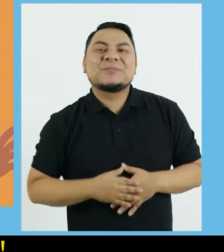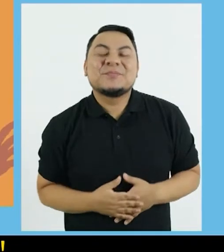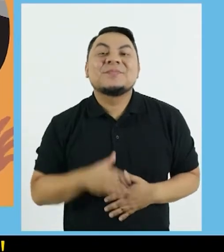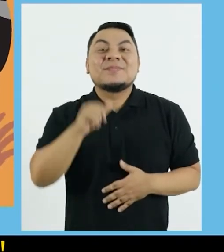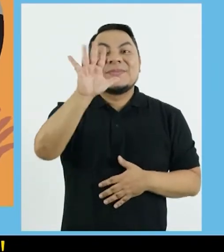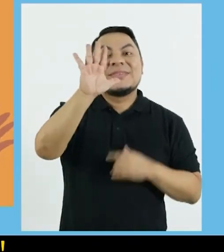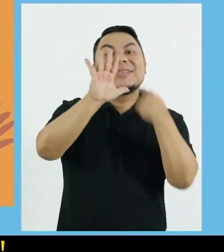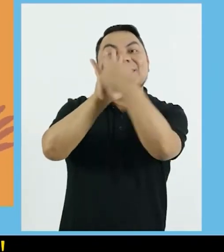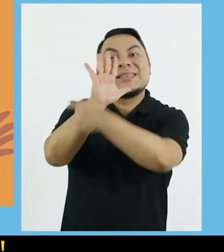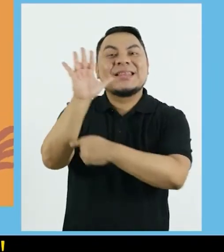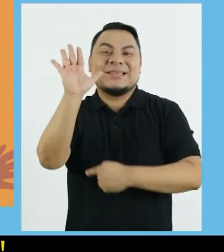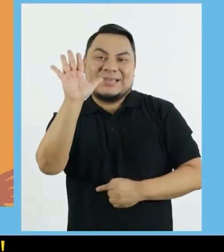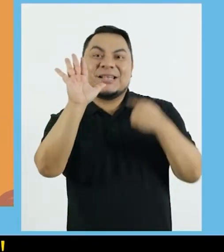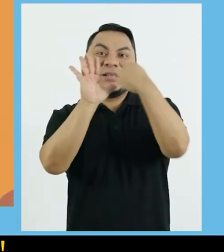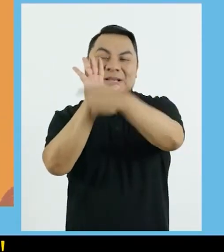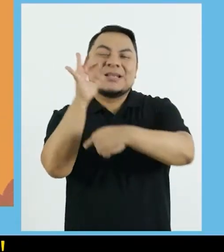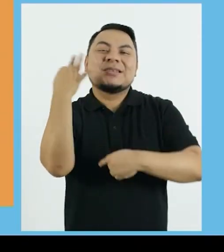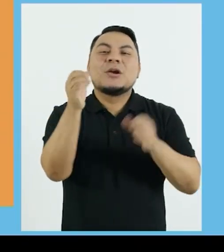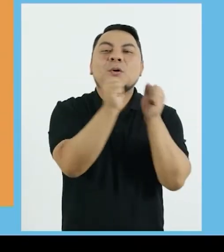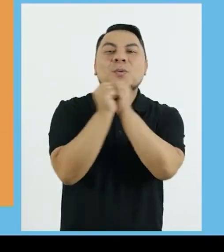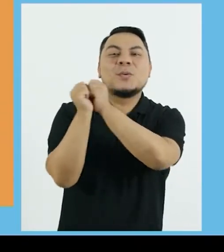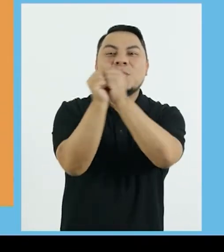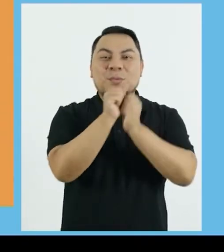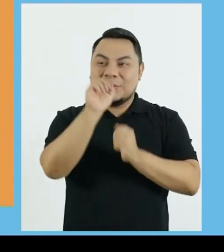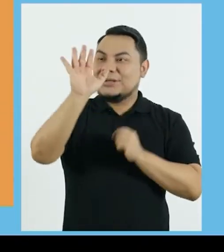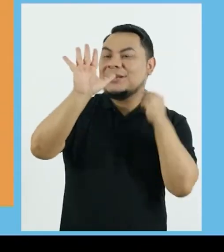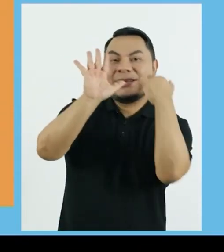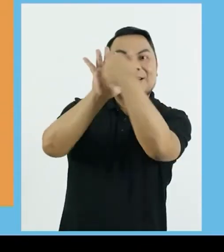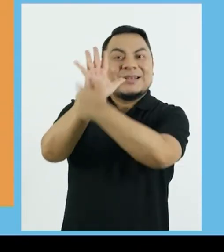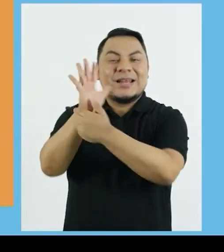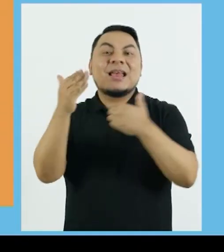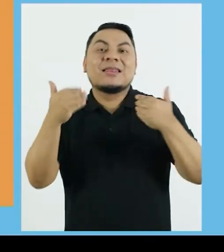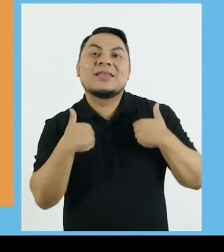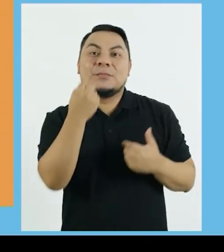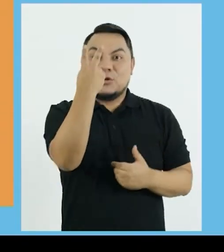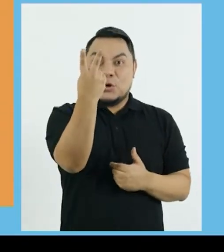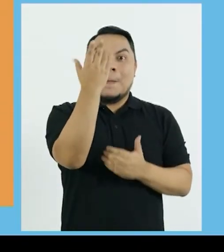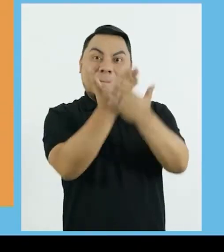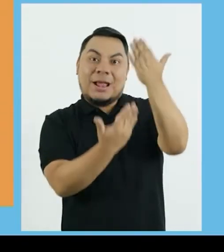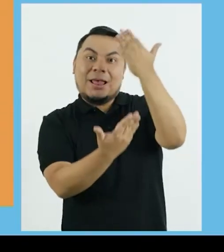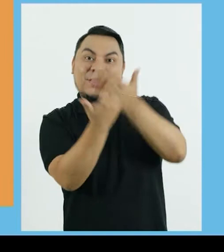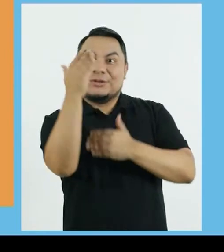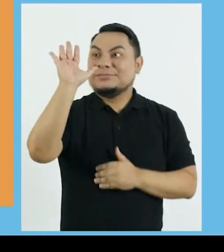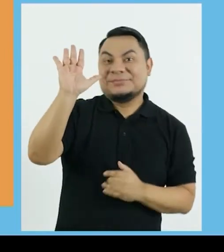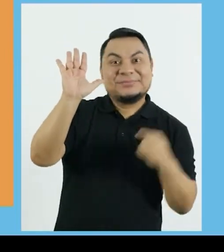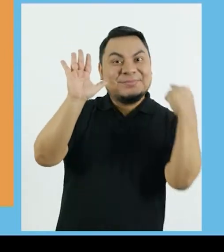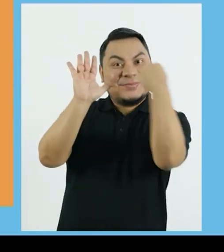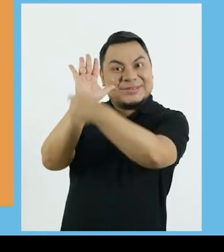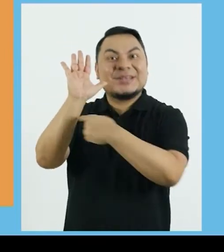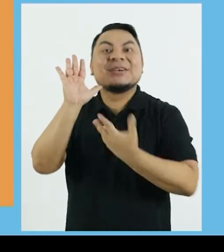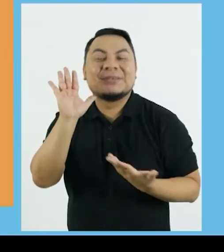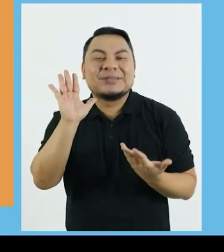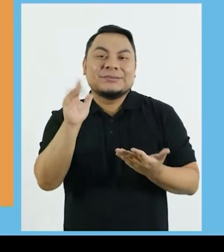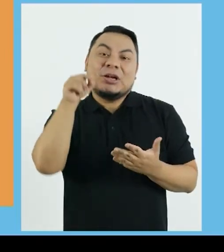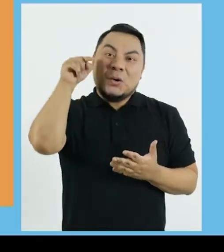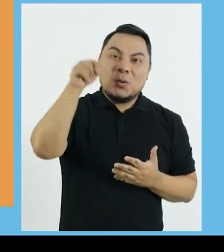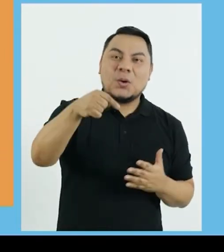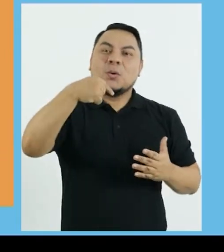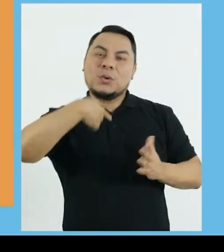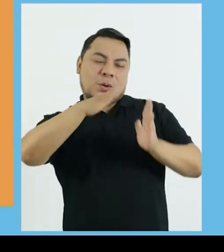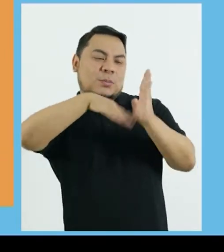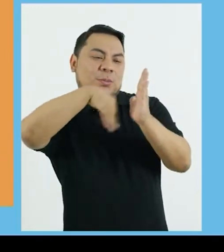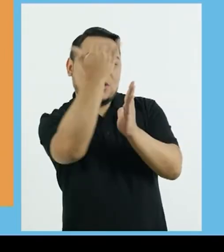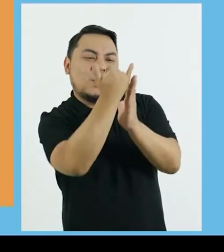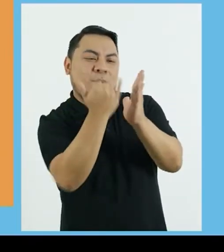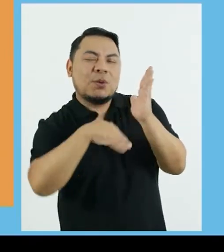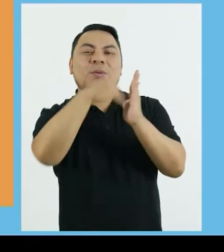pronto Chao Chao Chao Cinco dedos Siempre juntos Tienen mis dos